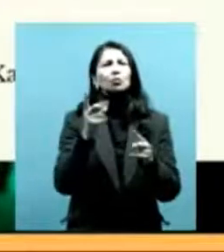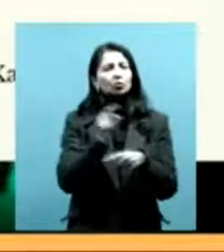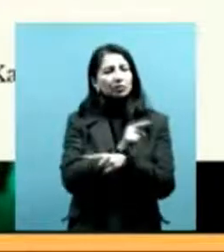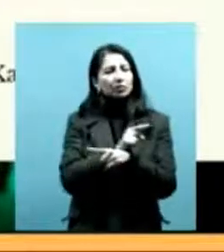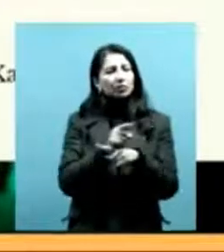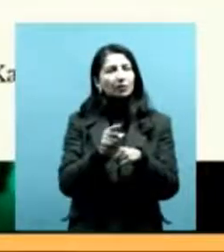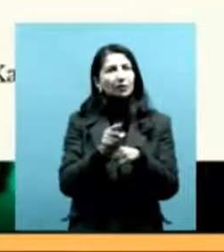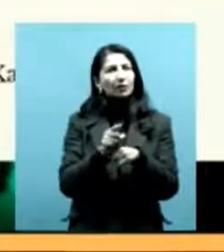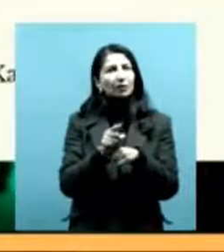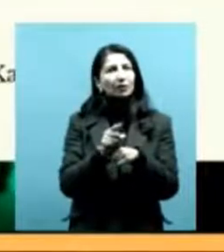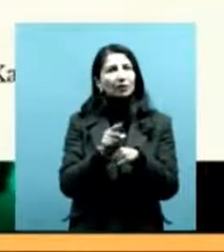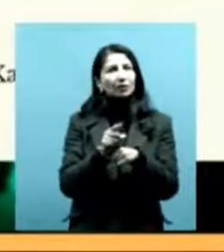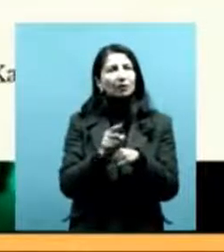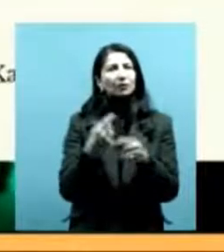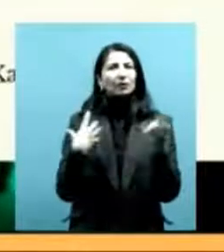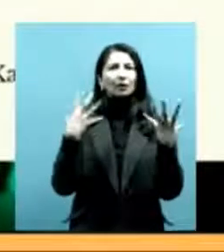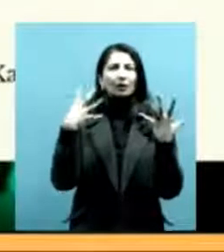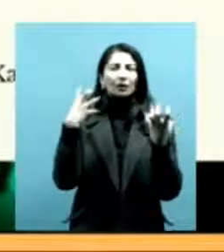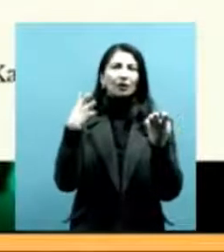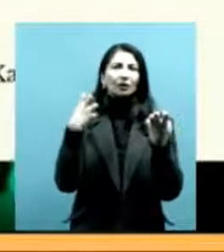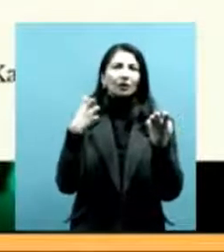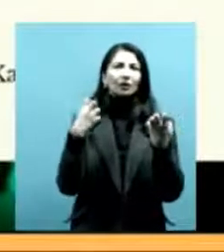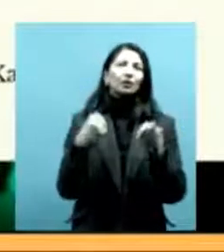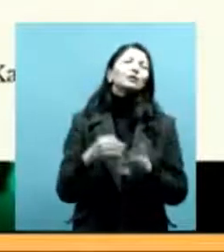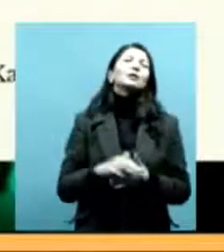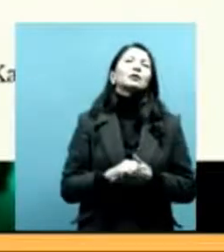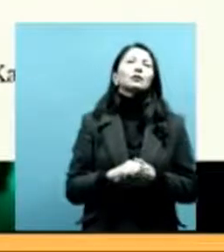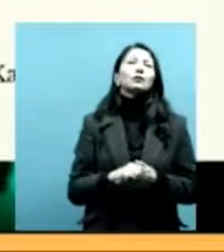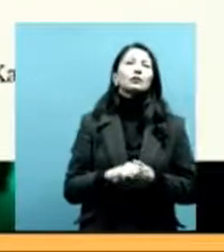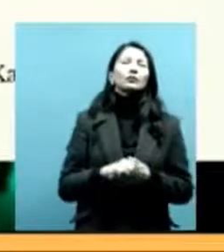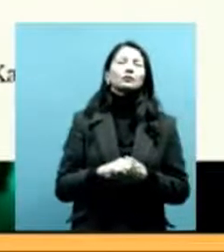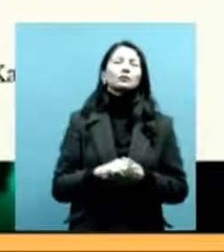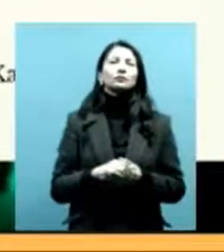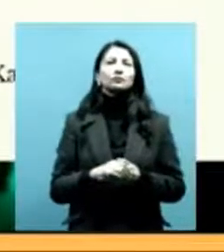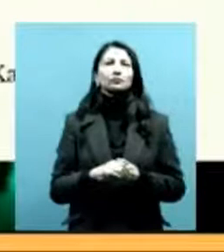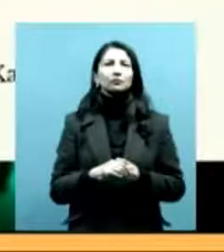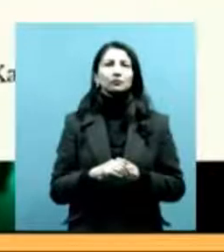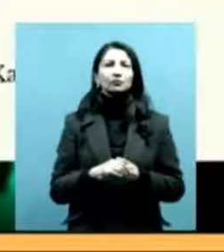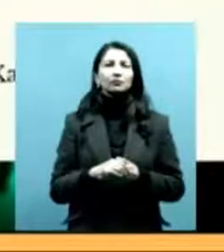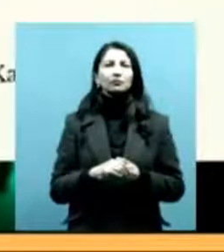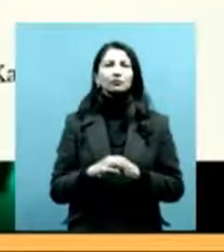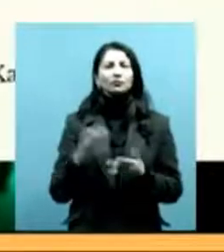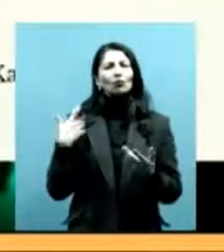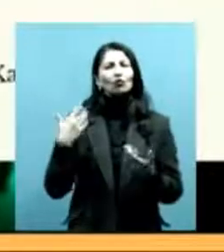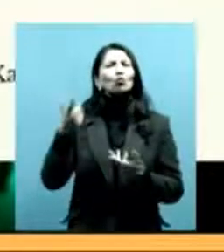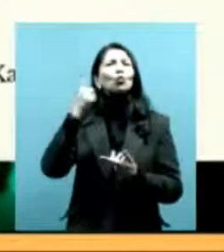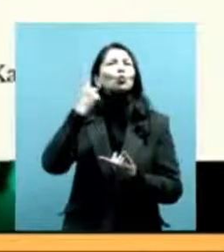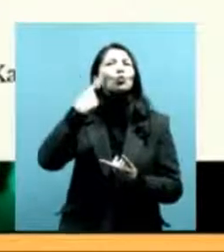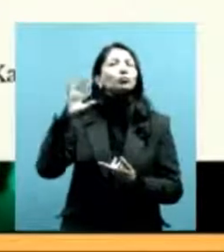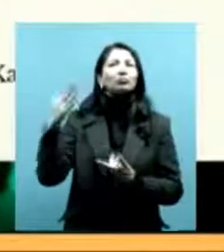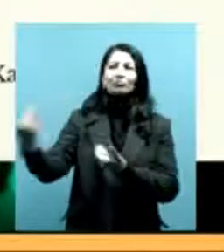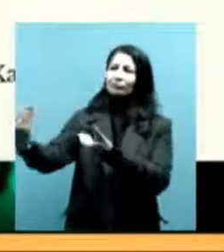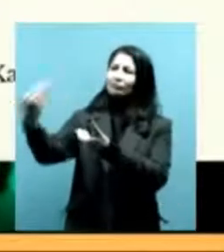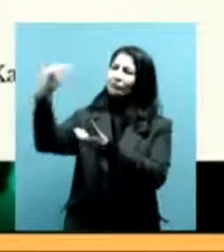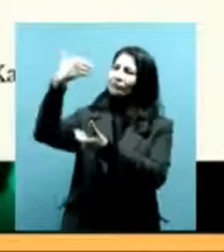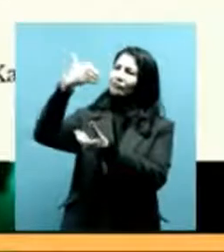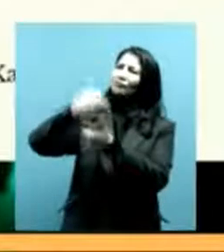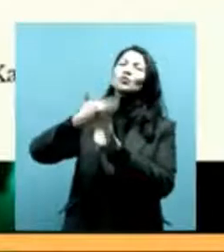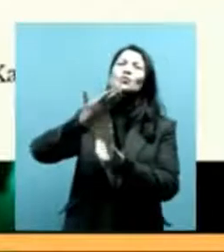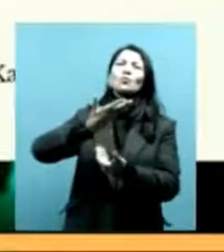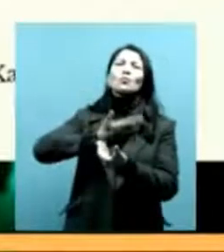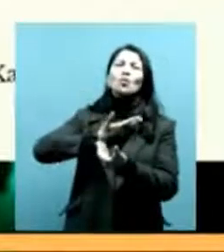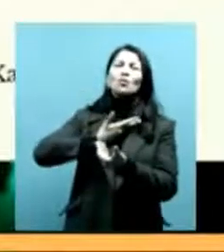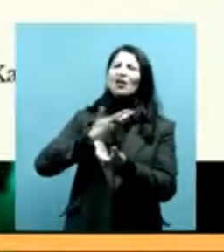por ahí. Entonces un día llegó la viejita, la mamá de los Cajicul, acompañada con un chiquito a la casa. Esa pobre mujer cómo sufría,